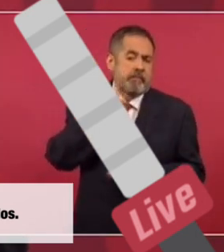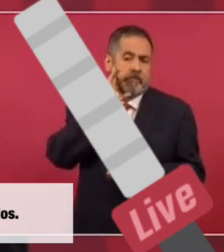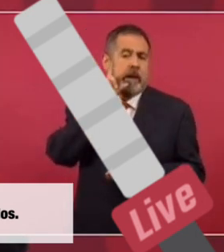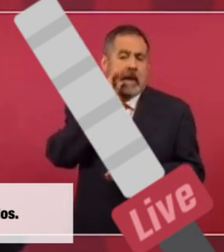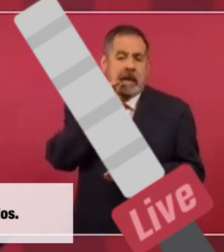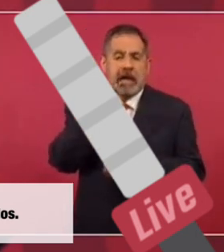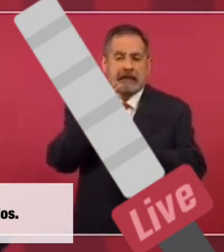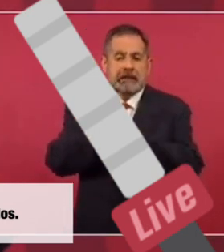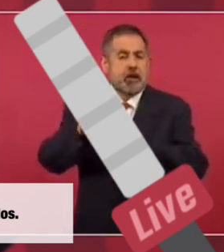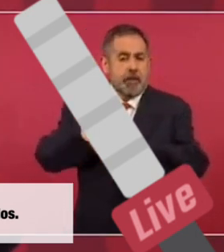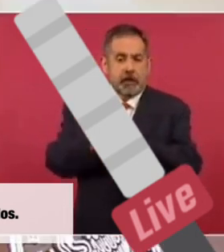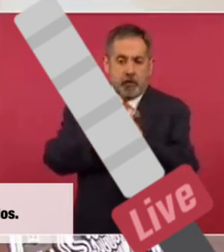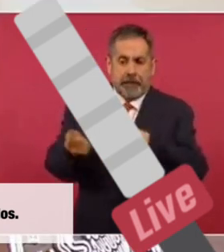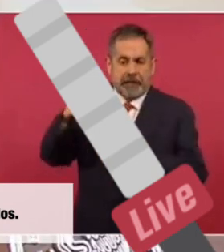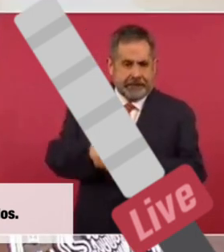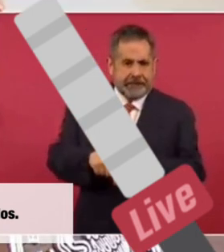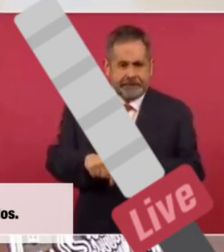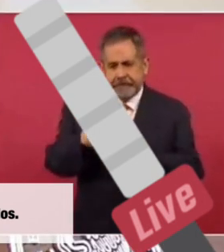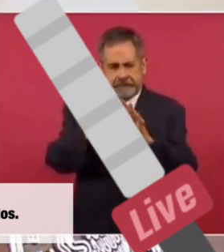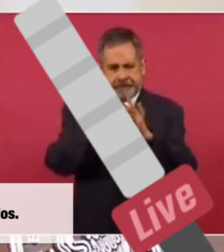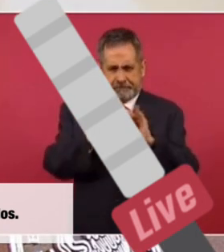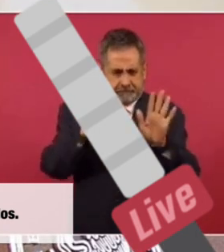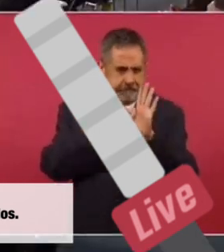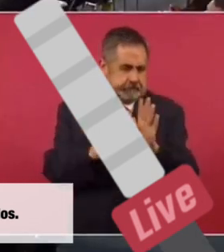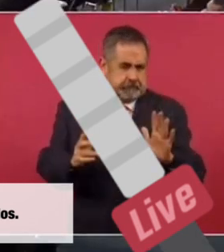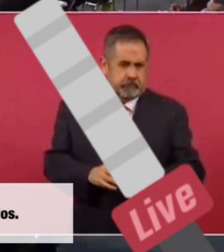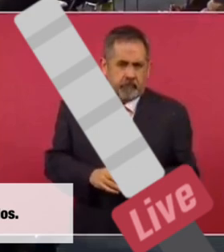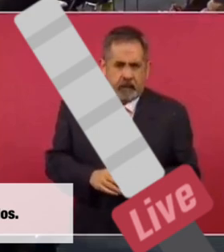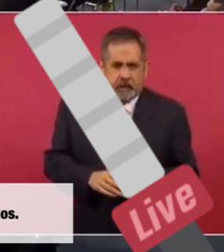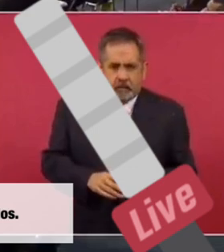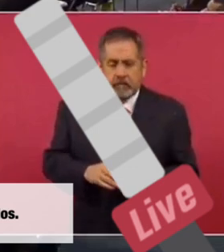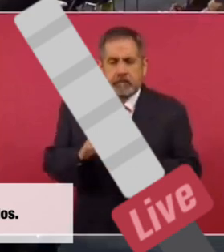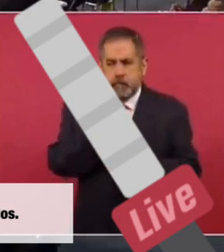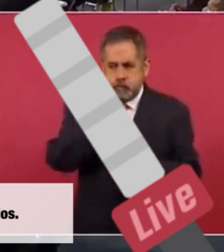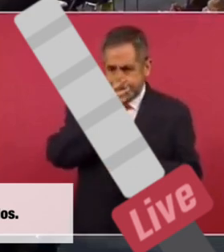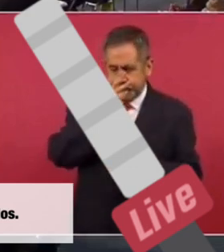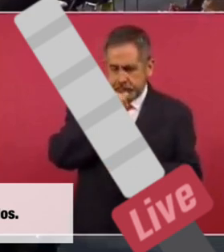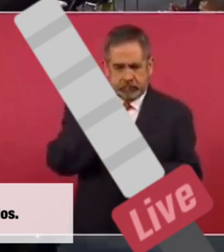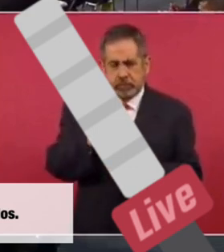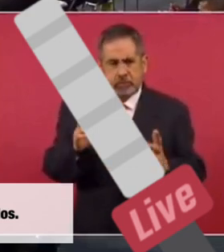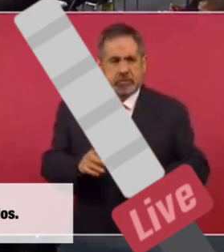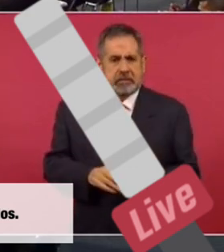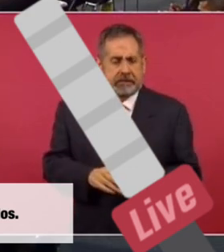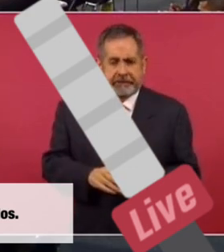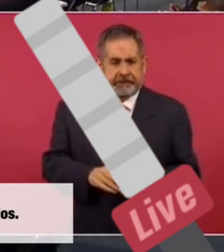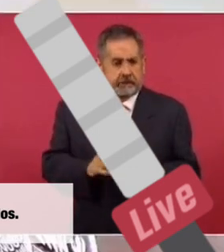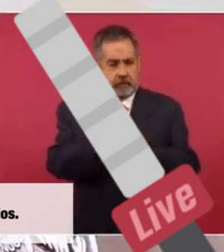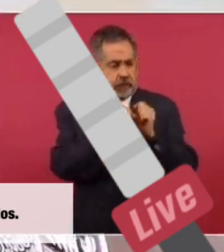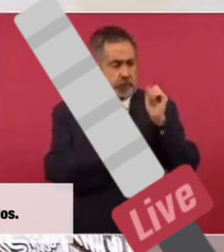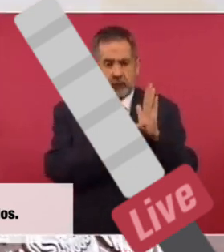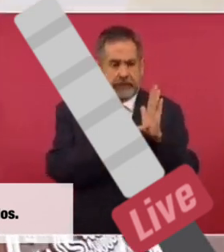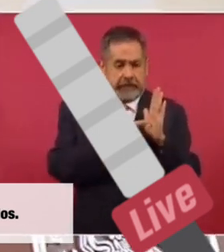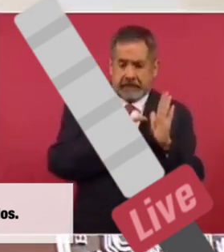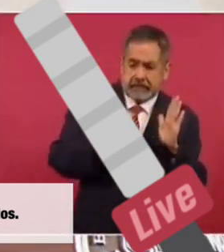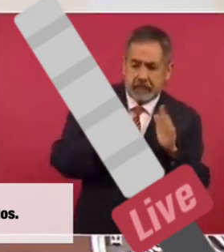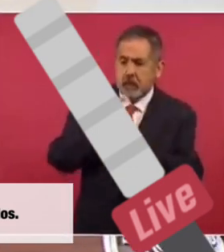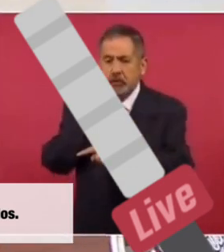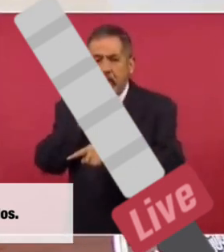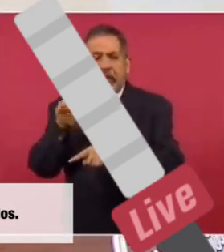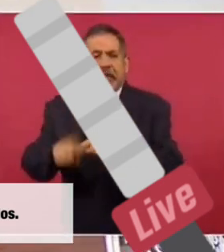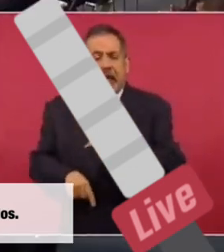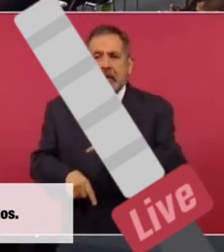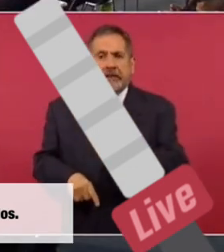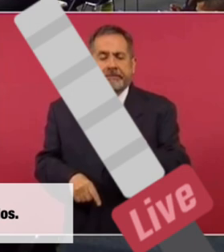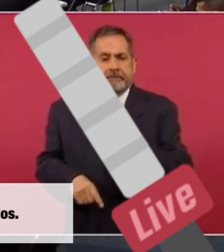el secretario de Gobernación venga y nos explique. O sea, porque no se puede constitucionalmente quitarle